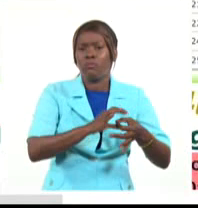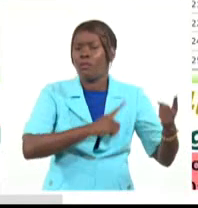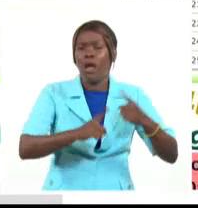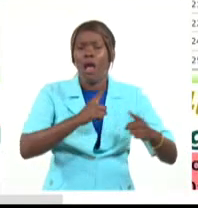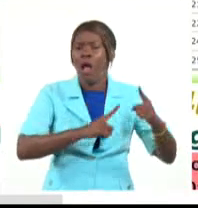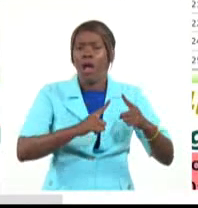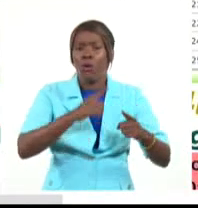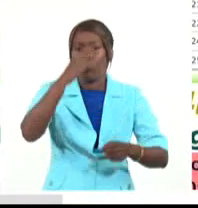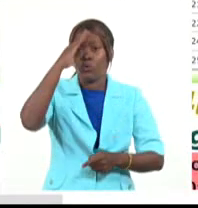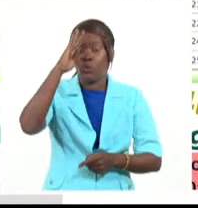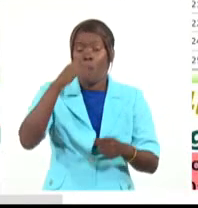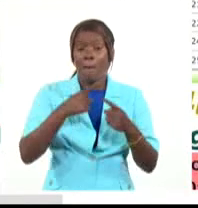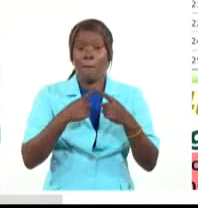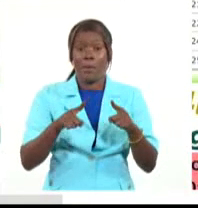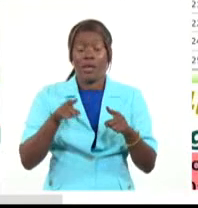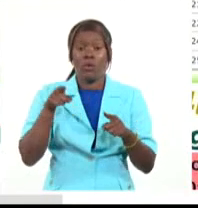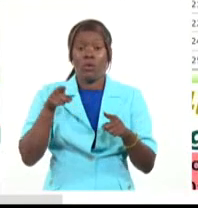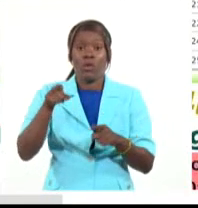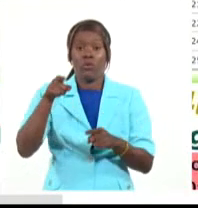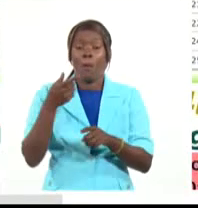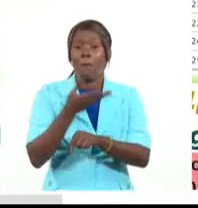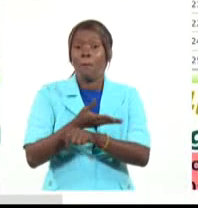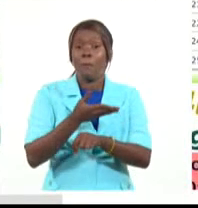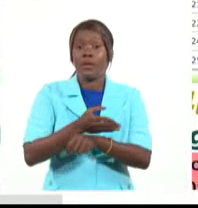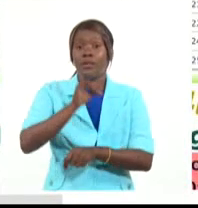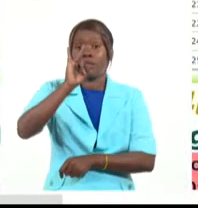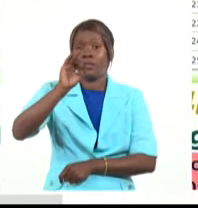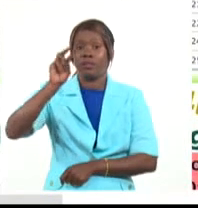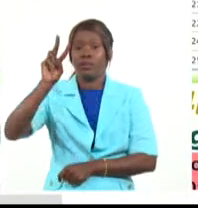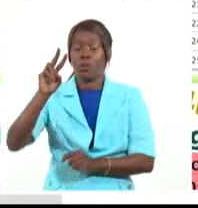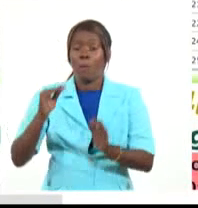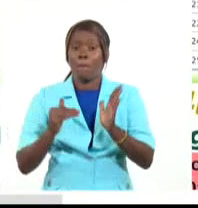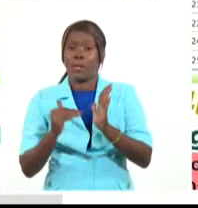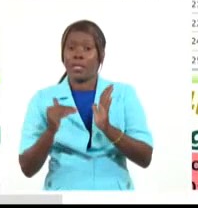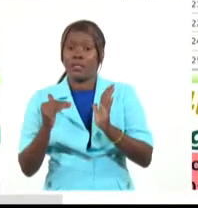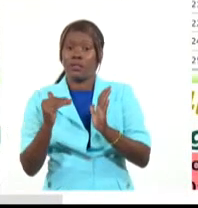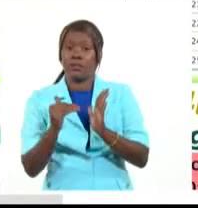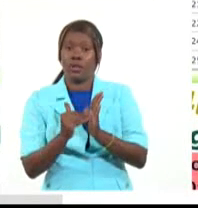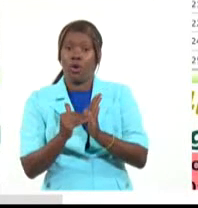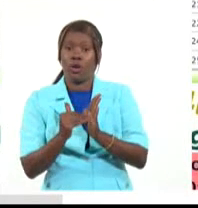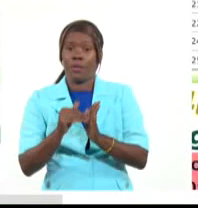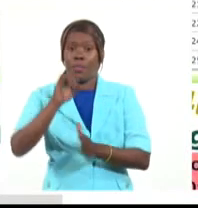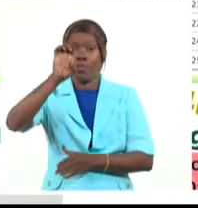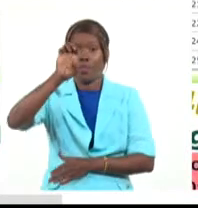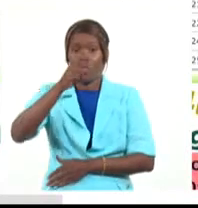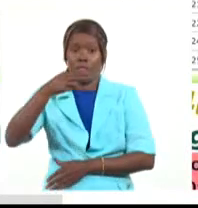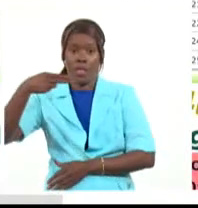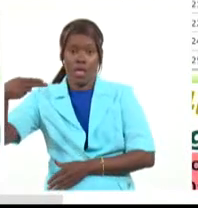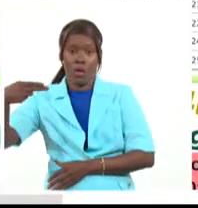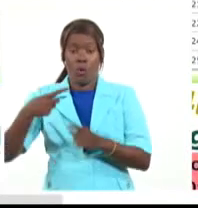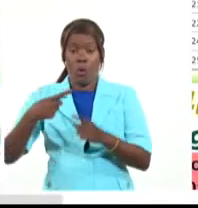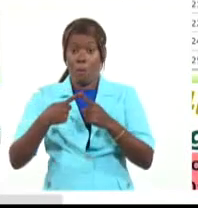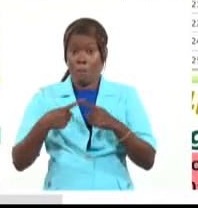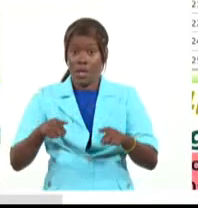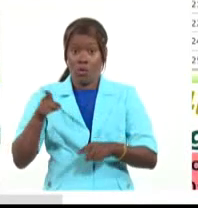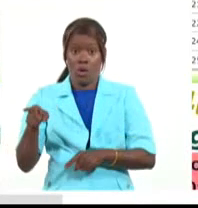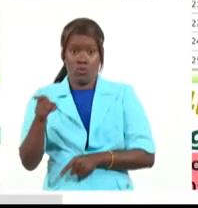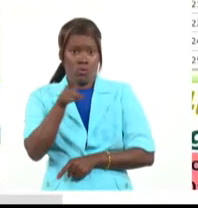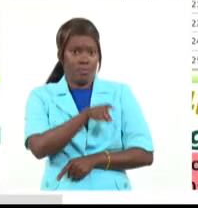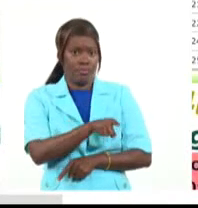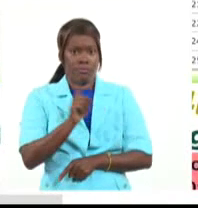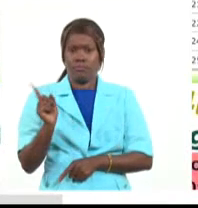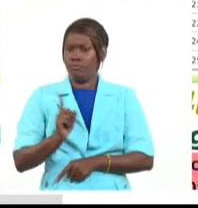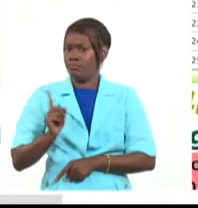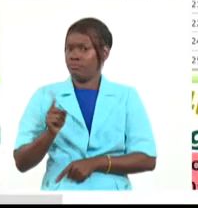de 72 millones de euros, quienes defienden que CRF no es acreedor del Banco Nacional de Cuba ni de Cuba y